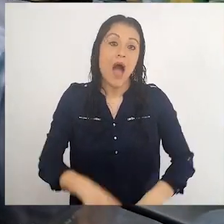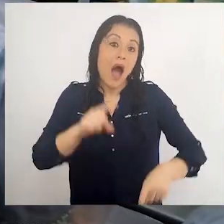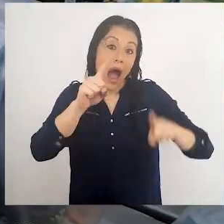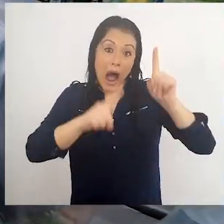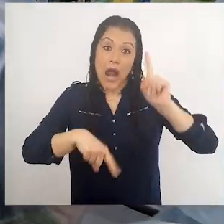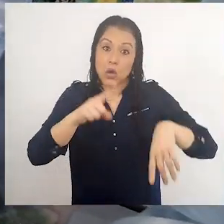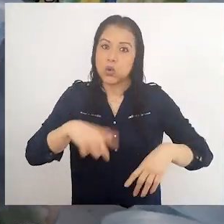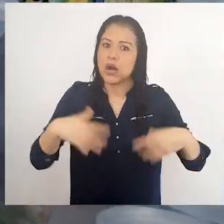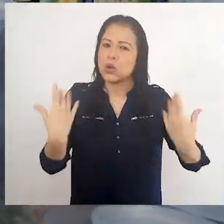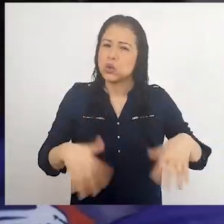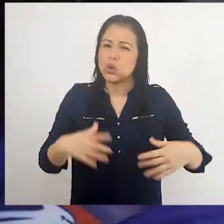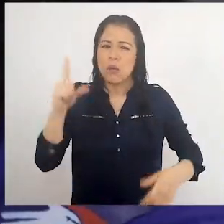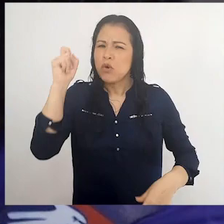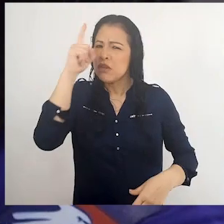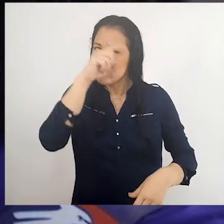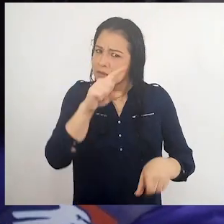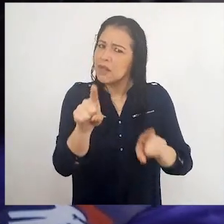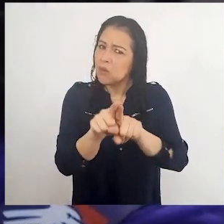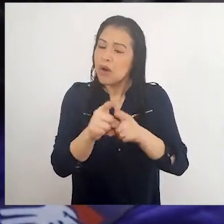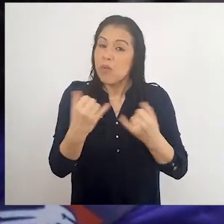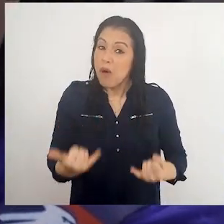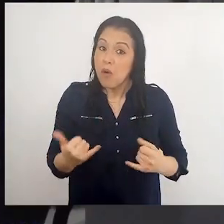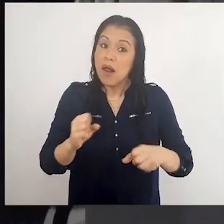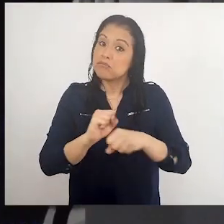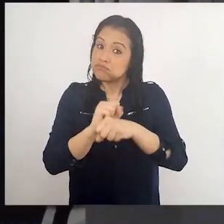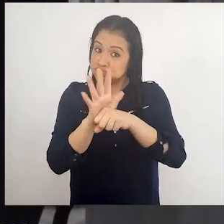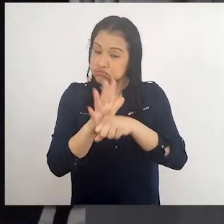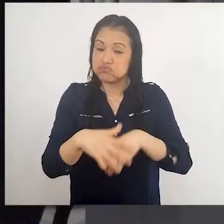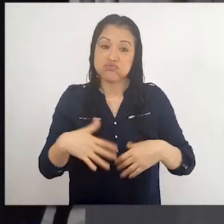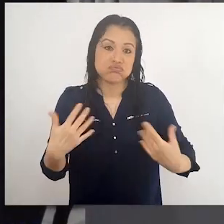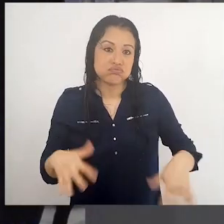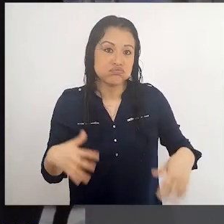Algunas muy difíciles, como la pandemia que vivimos ahora.